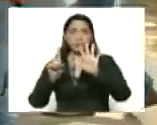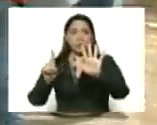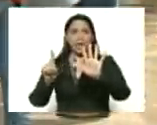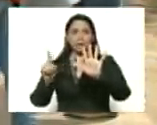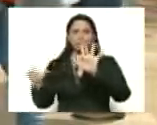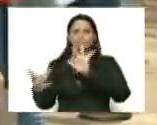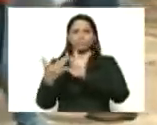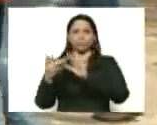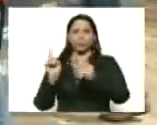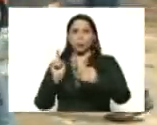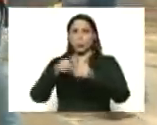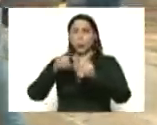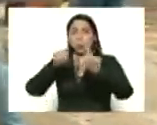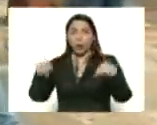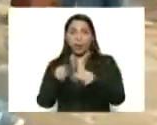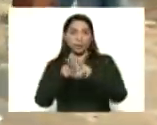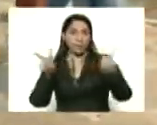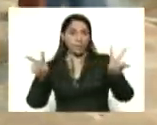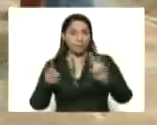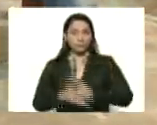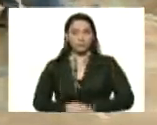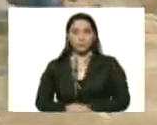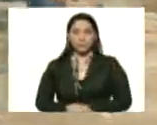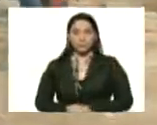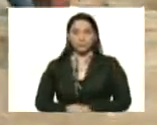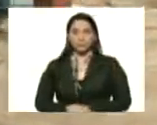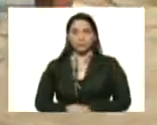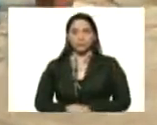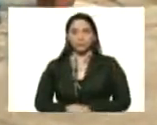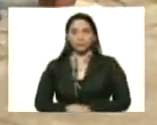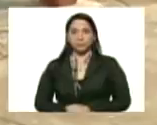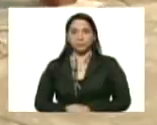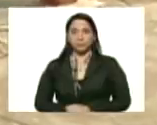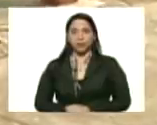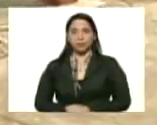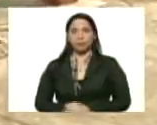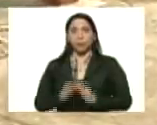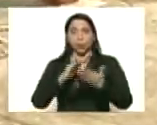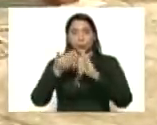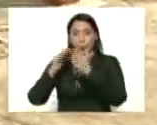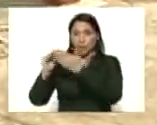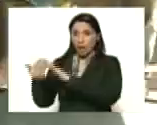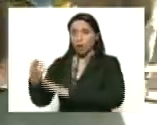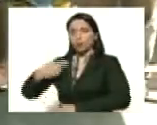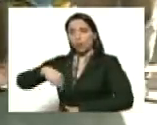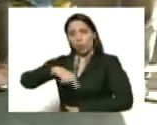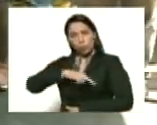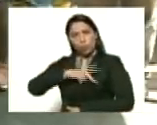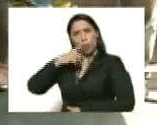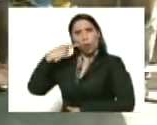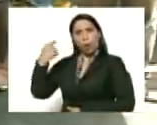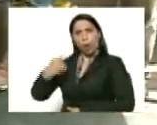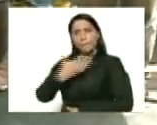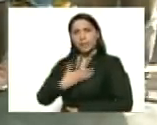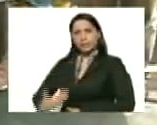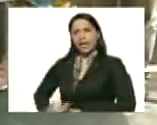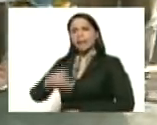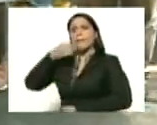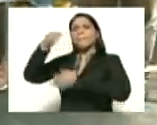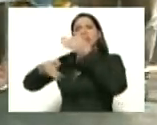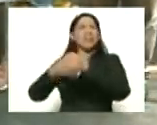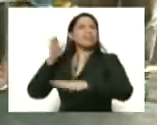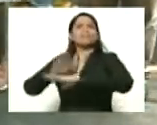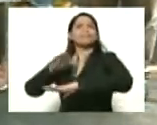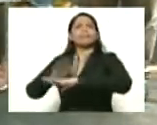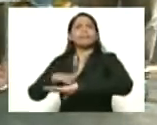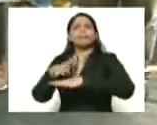correspondiente al cuadrante de paz de la ciudad, de la comunidad de Marizapa. Nosotros, señor presidente, vamos a explicarle en este momento qué es lo